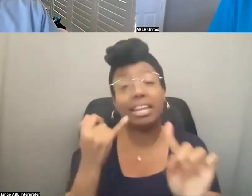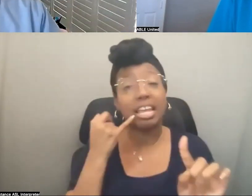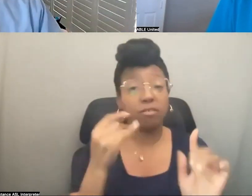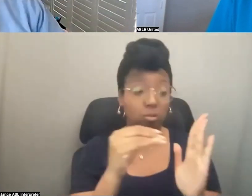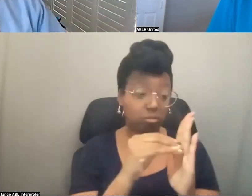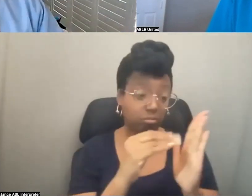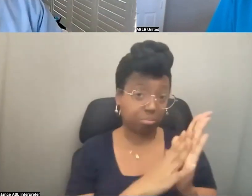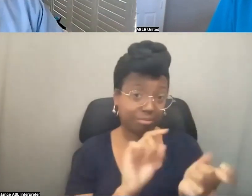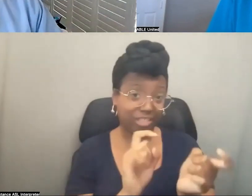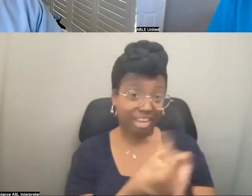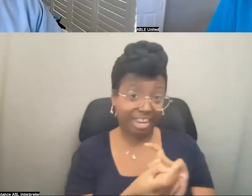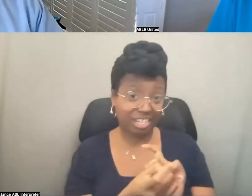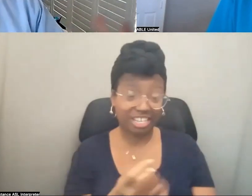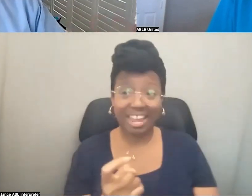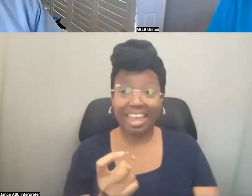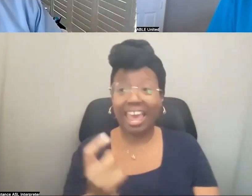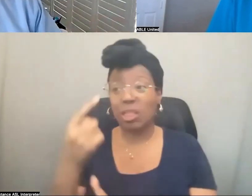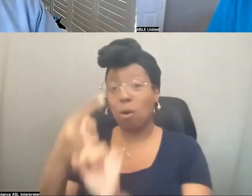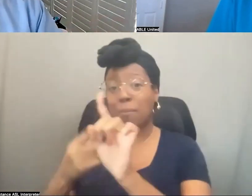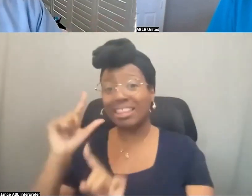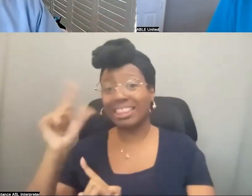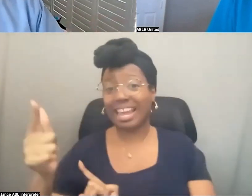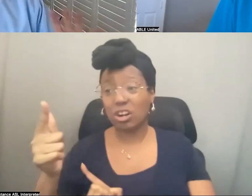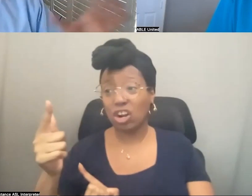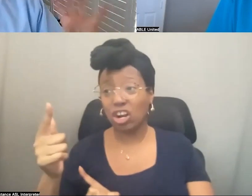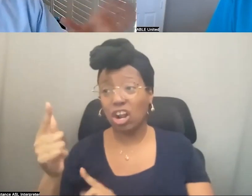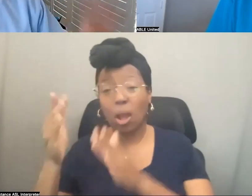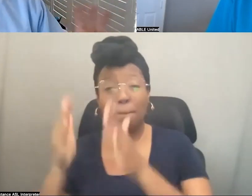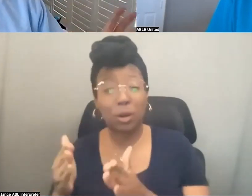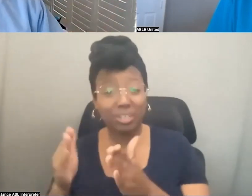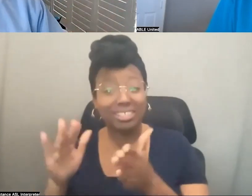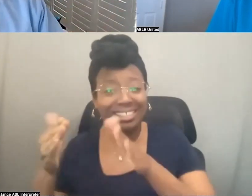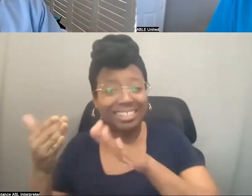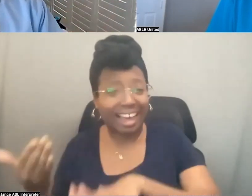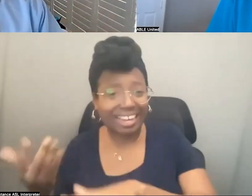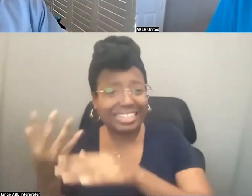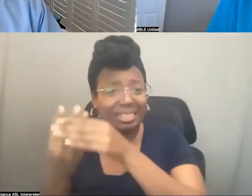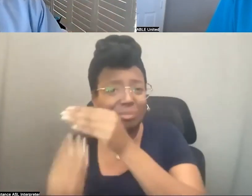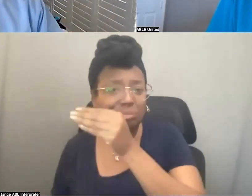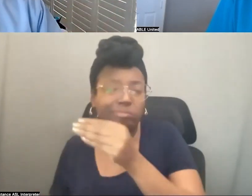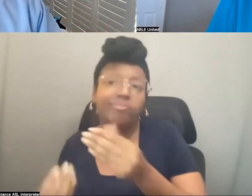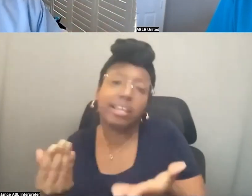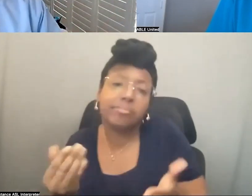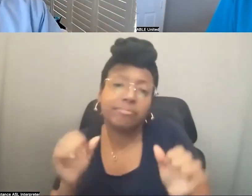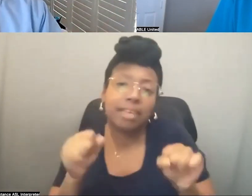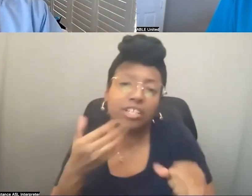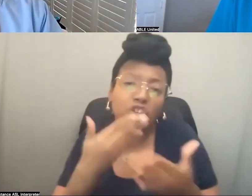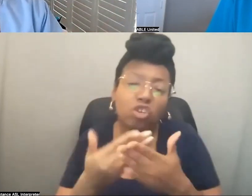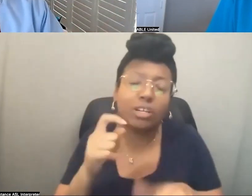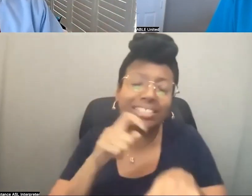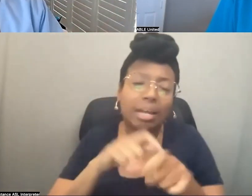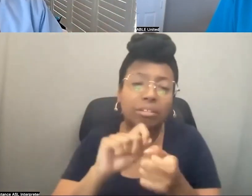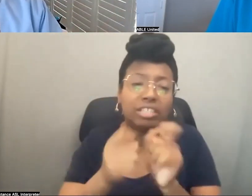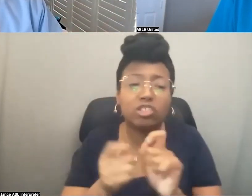alguien fallece, es buena idea también revisarlo para asegurarnos de que esto esté correcto. Si se ha hecho un buen trabajo, nos gusta